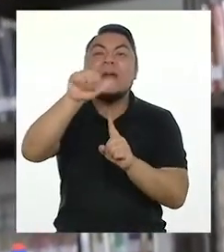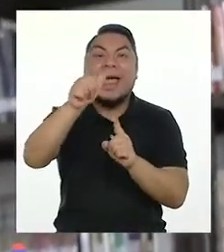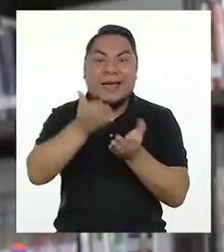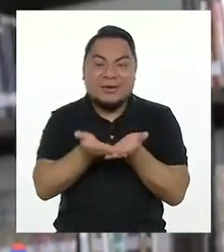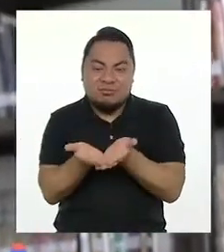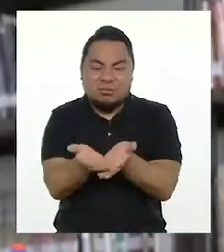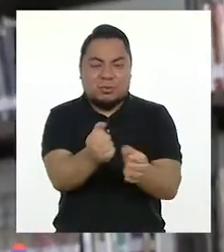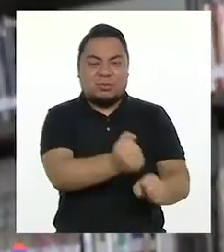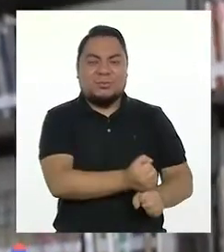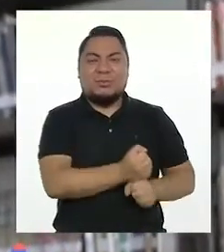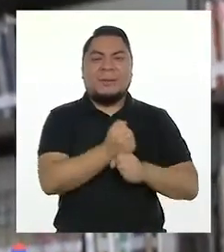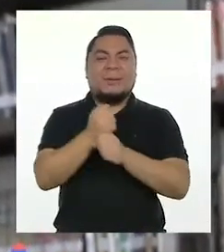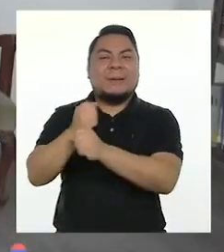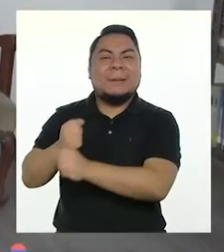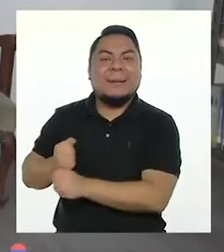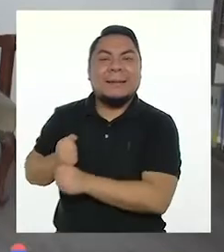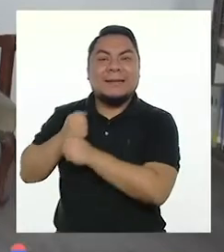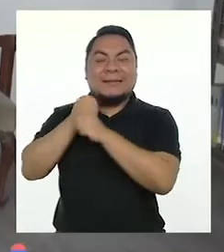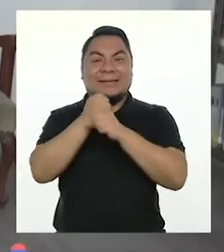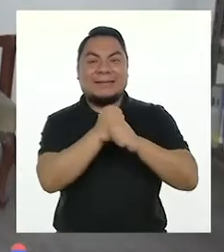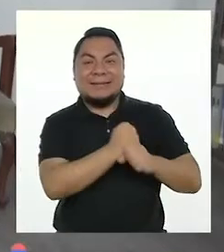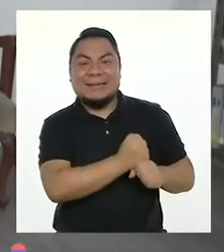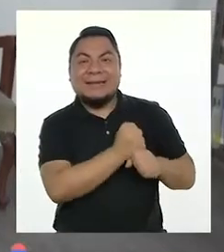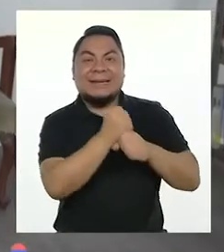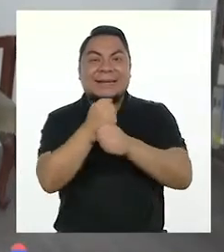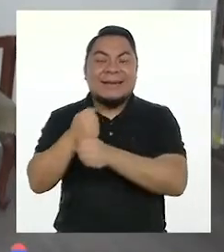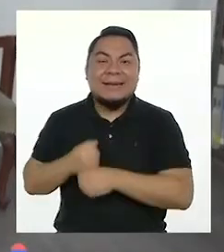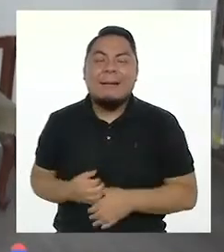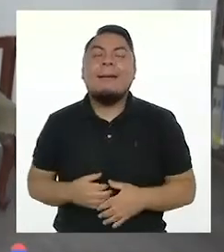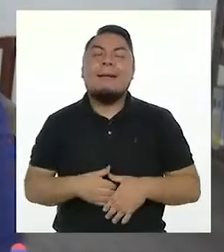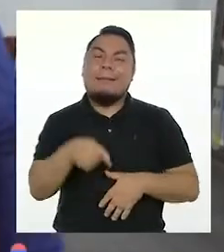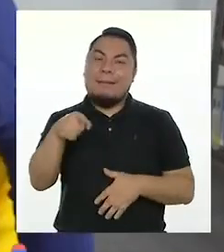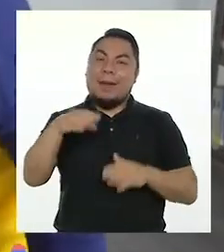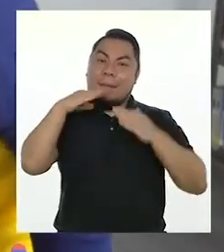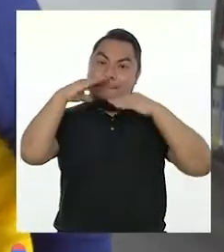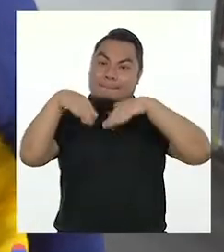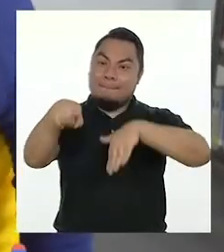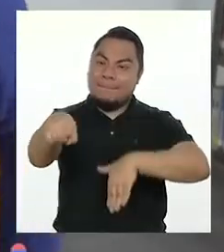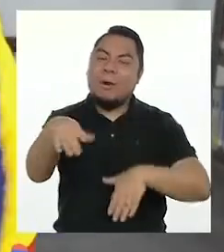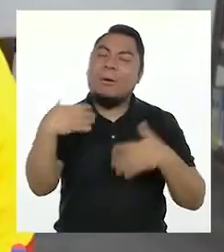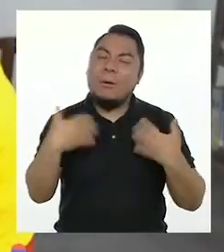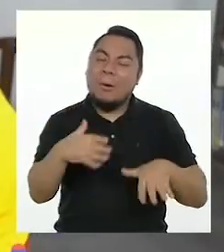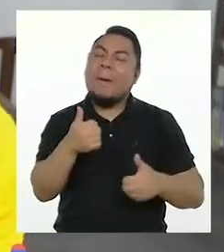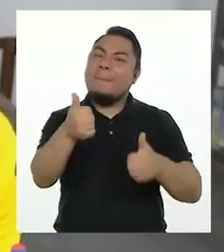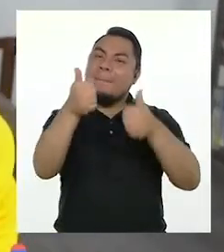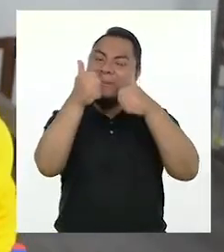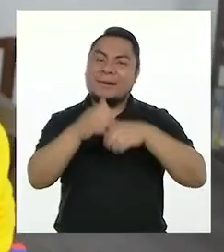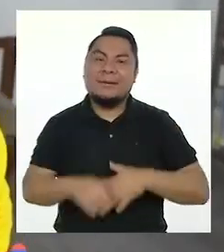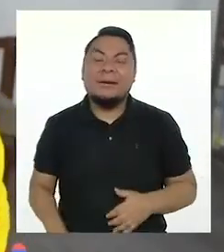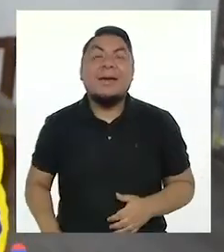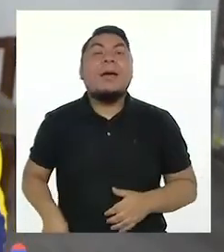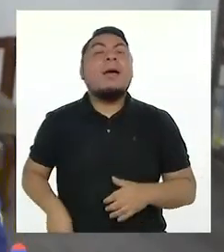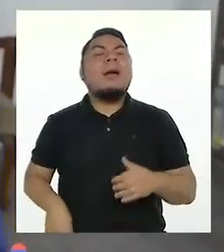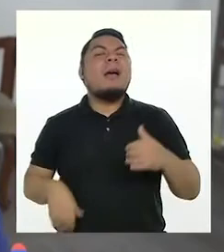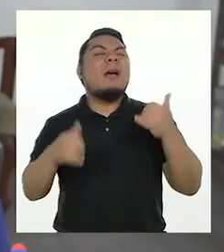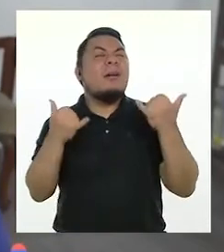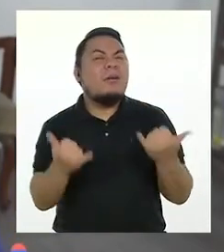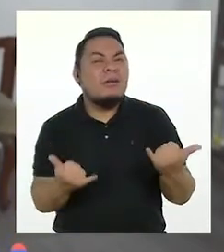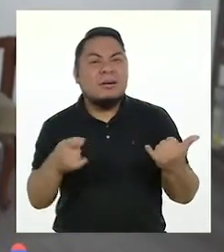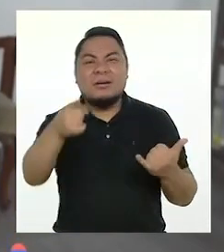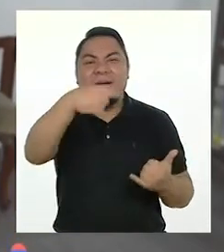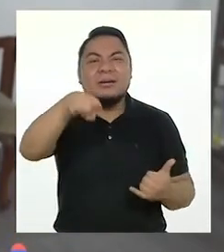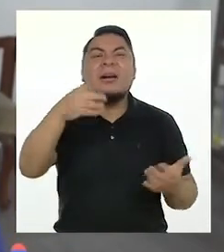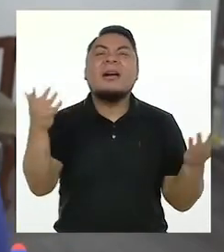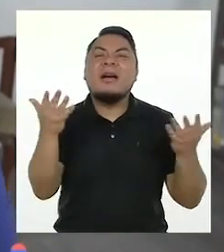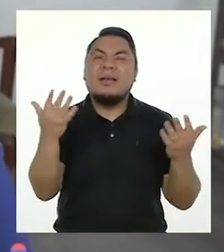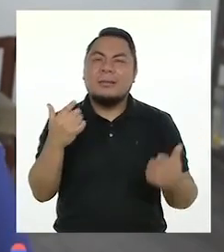¡Qué bien! ¡Ja, ja, ja! ¡Eso de navegar en el agua estuvo muy bien! Pero ahora, ¿qué tal si